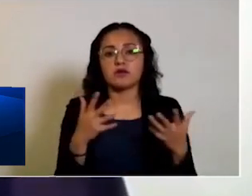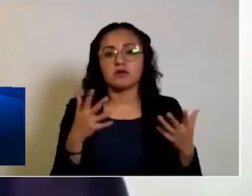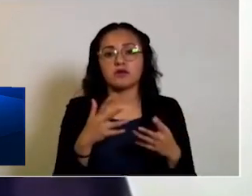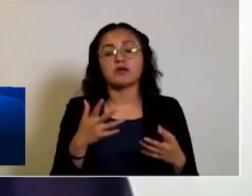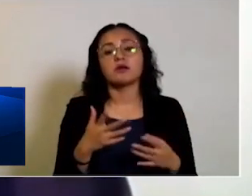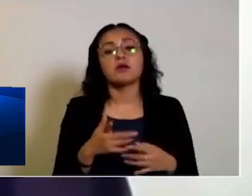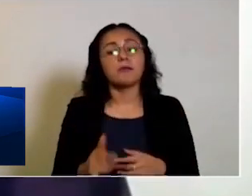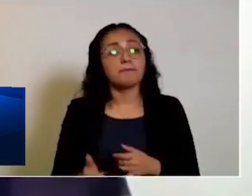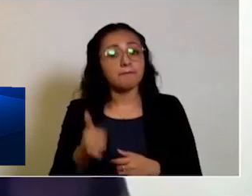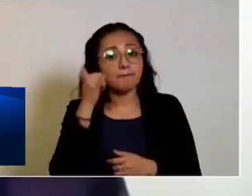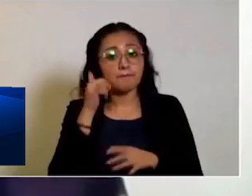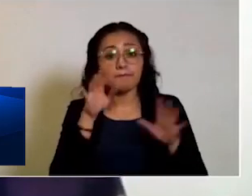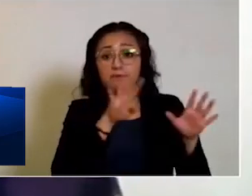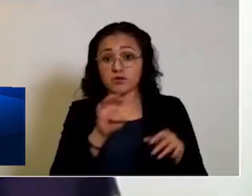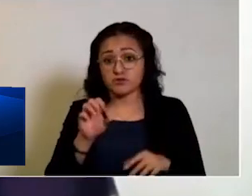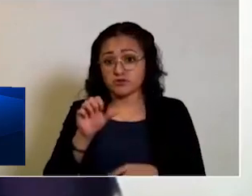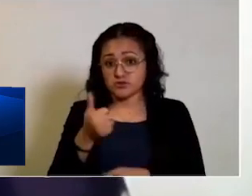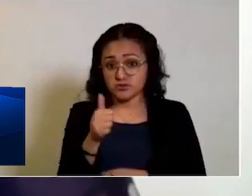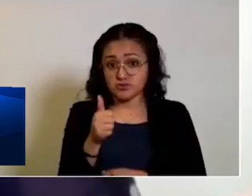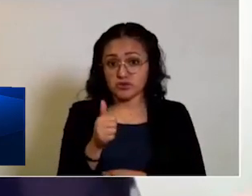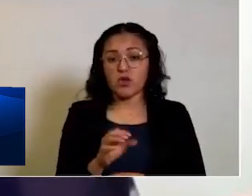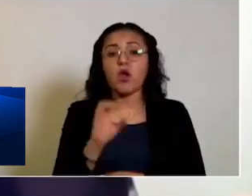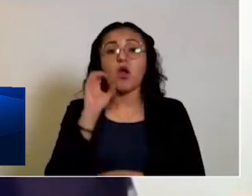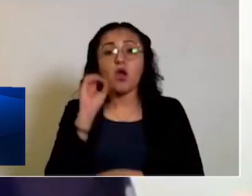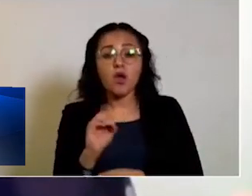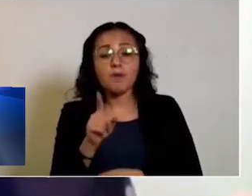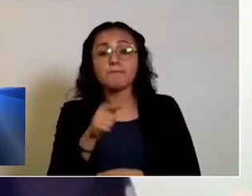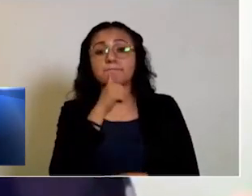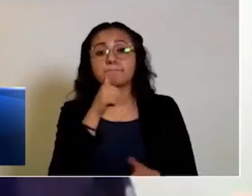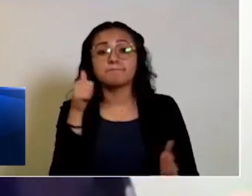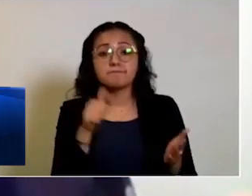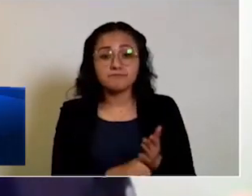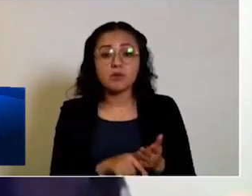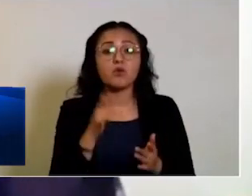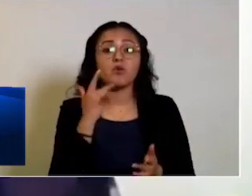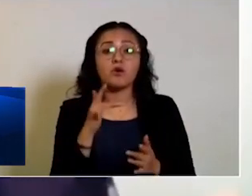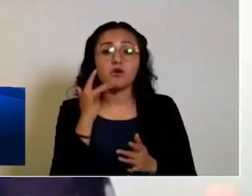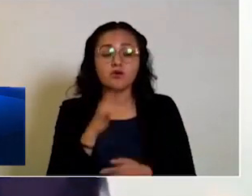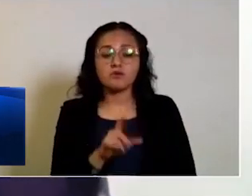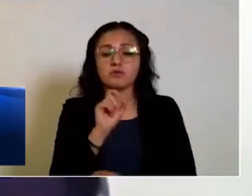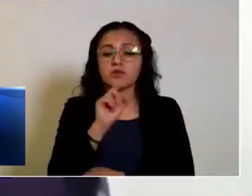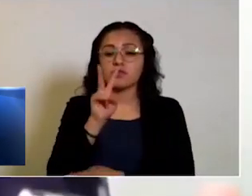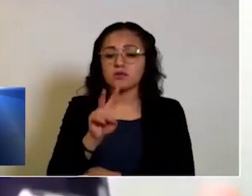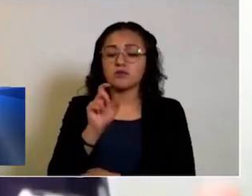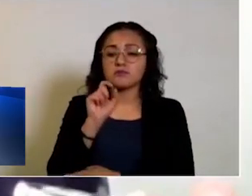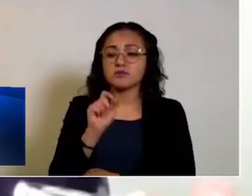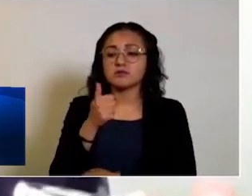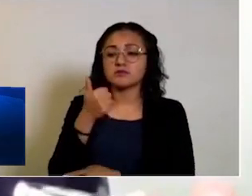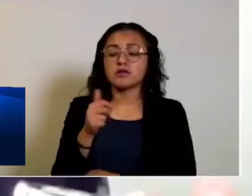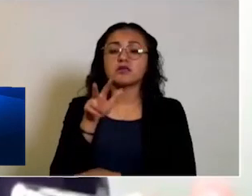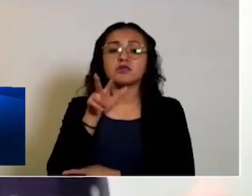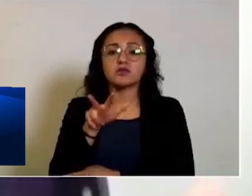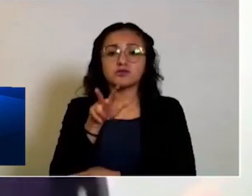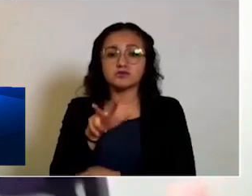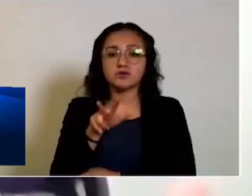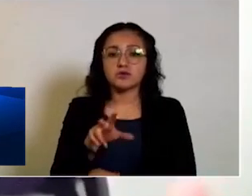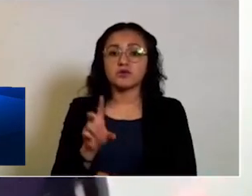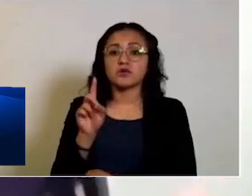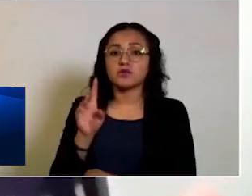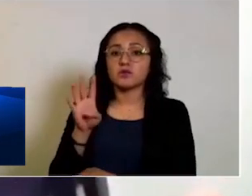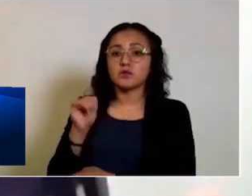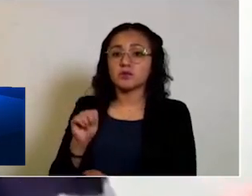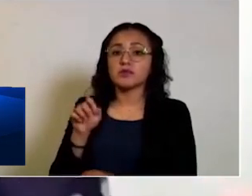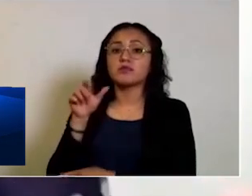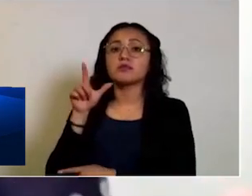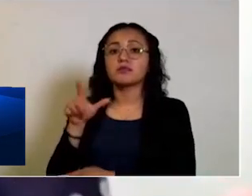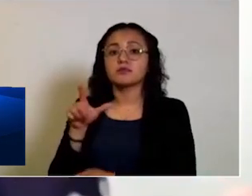hacer marcando al 911 o mediante mensaje de WhatsApp al 22-26-18-39